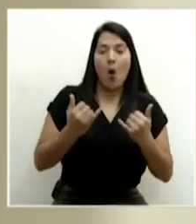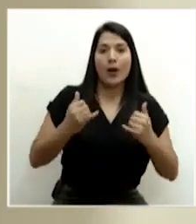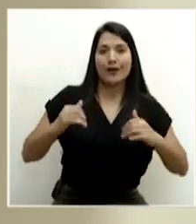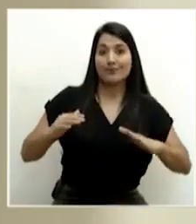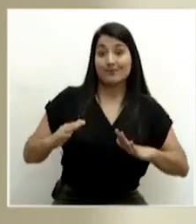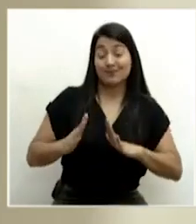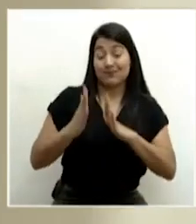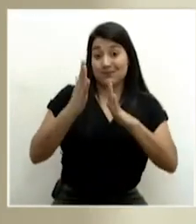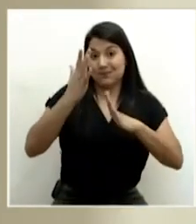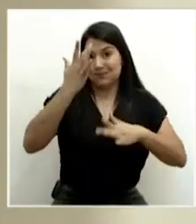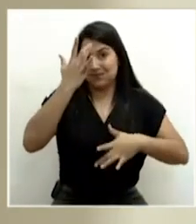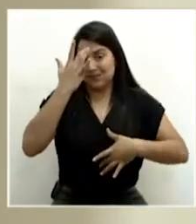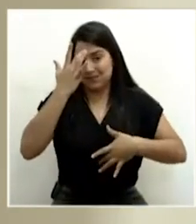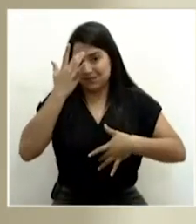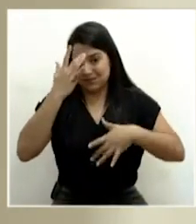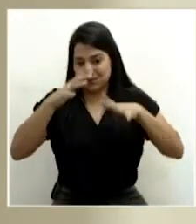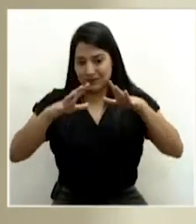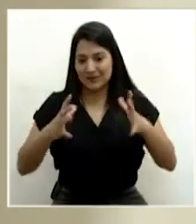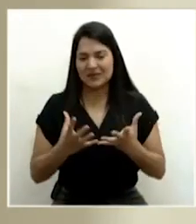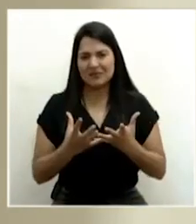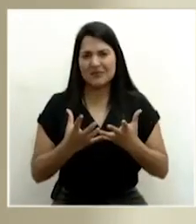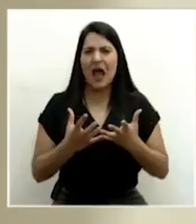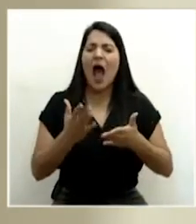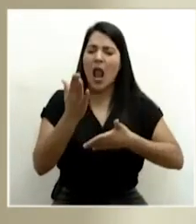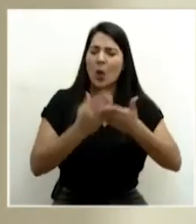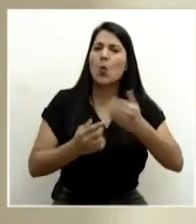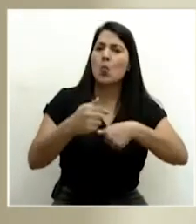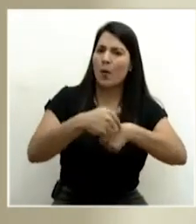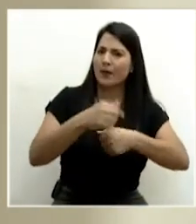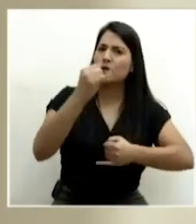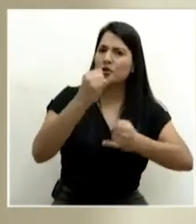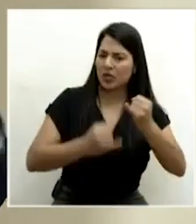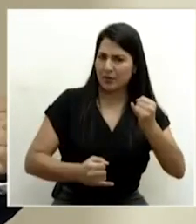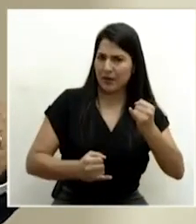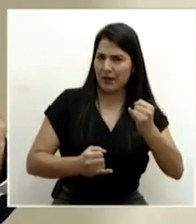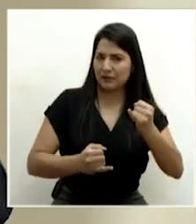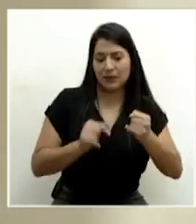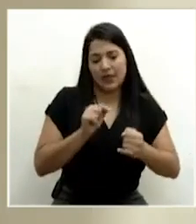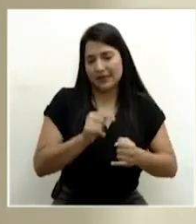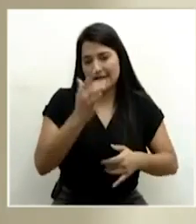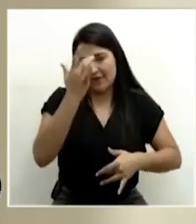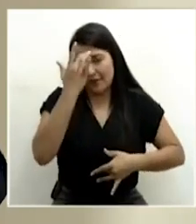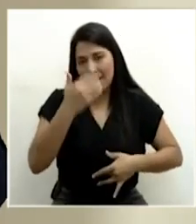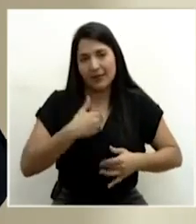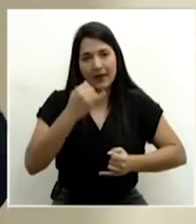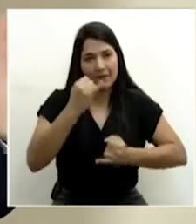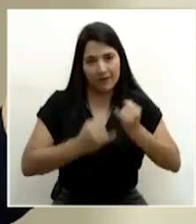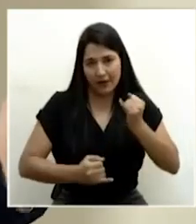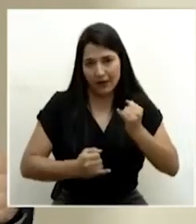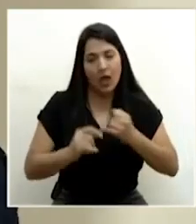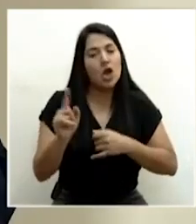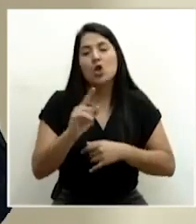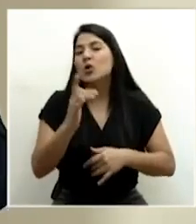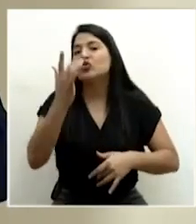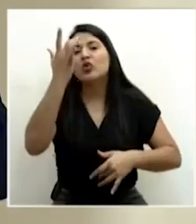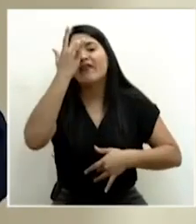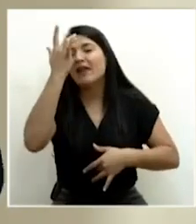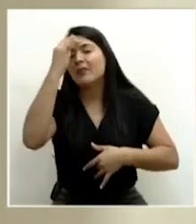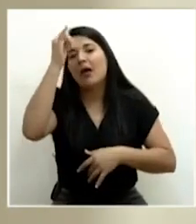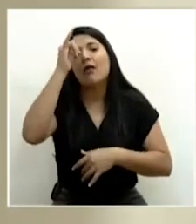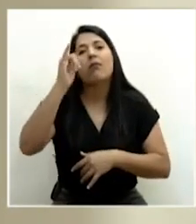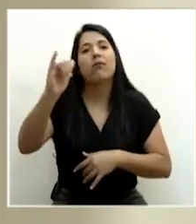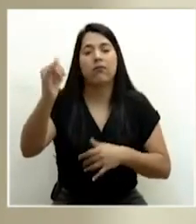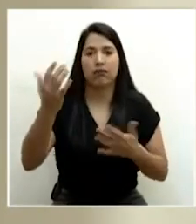crisis pasará porque esto es una enfermedad que tiene un fin, no es una enfermedad crónica, no es,